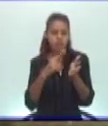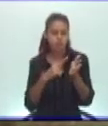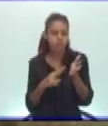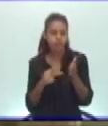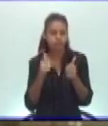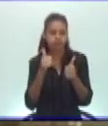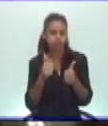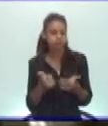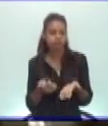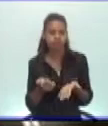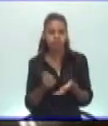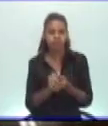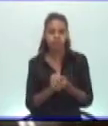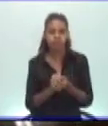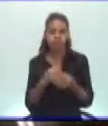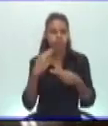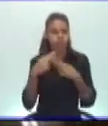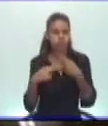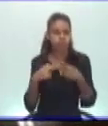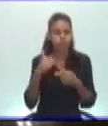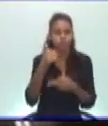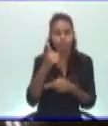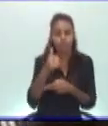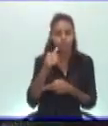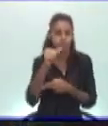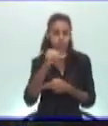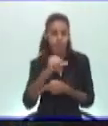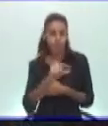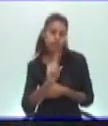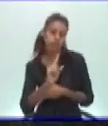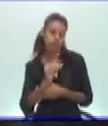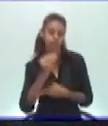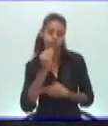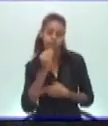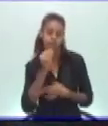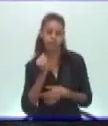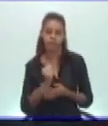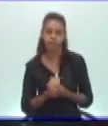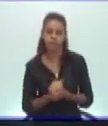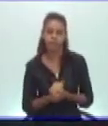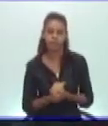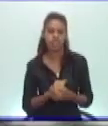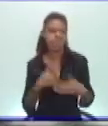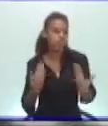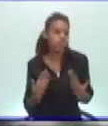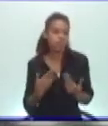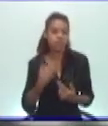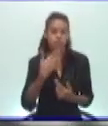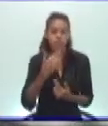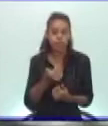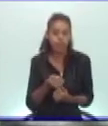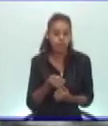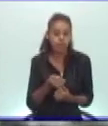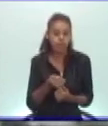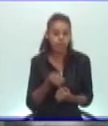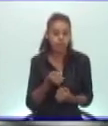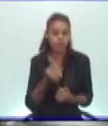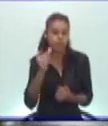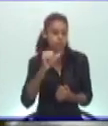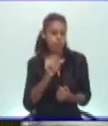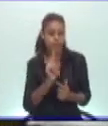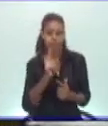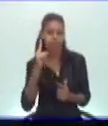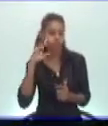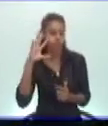momento qué es lo correcto y qué es lo incorrecto, qué es lo bueno y qué es lo malo, qué es lo honesto y qué es lo